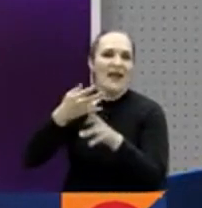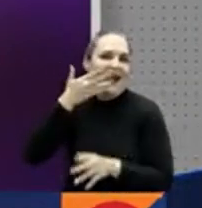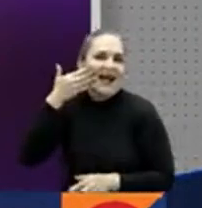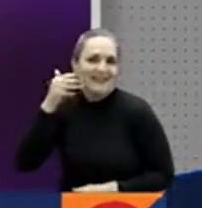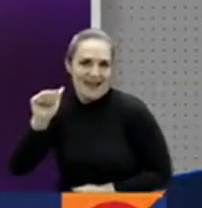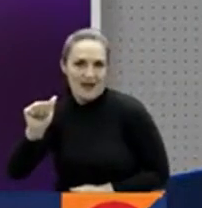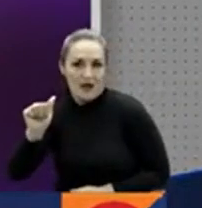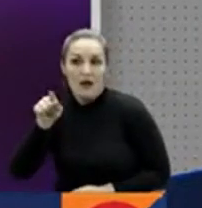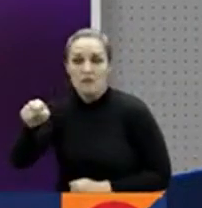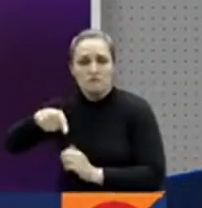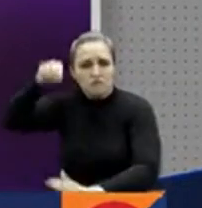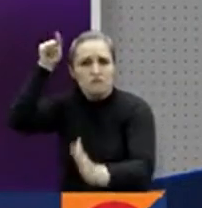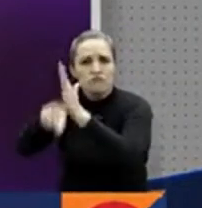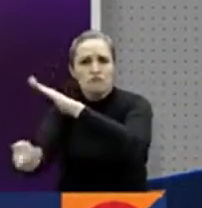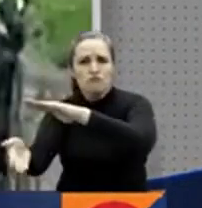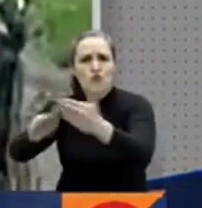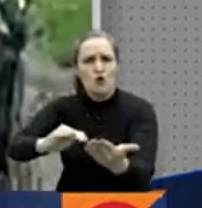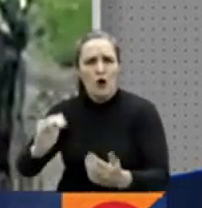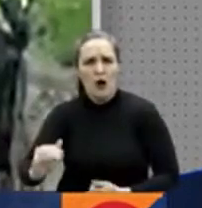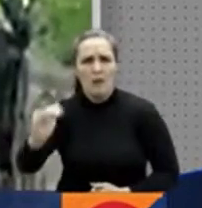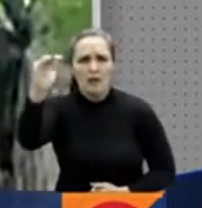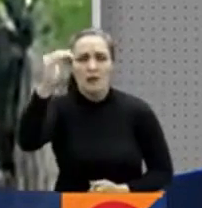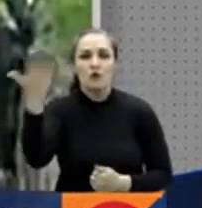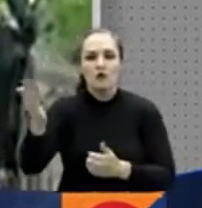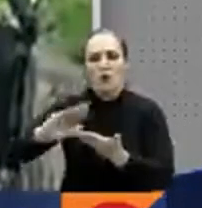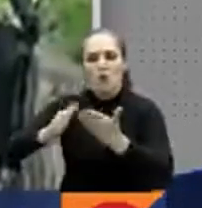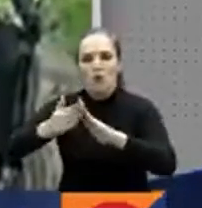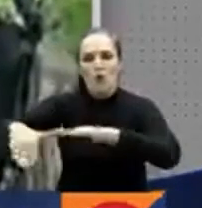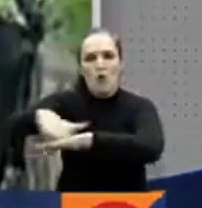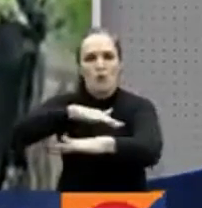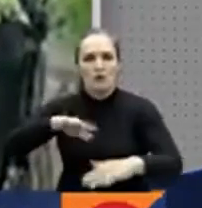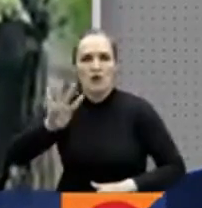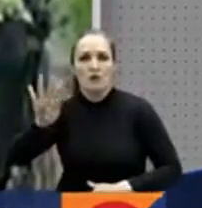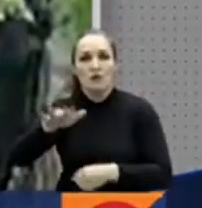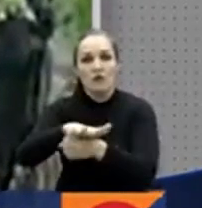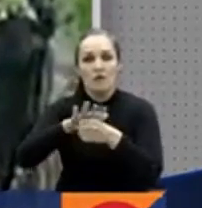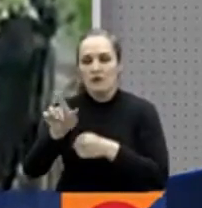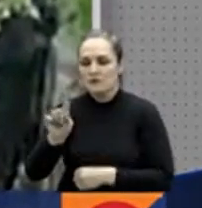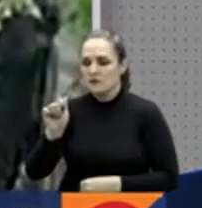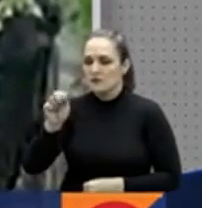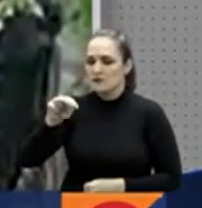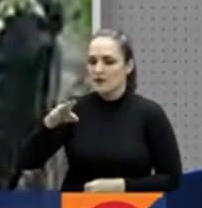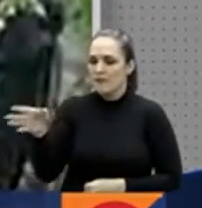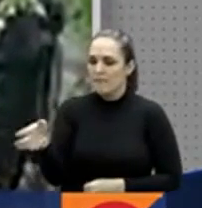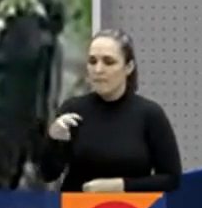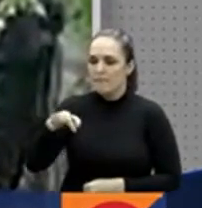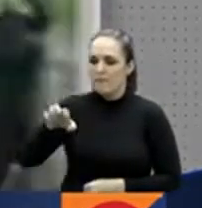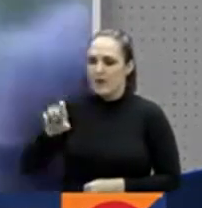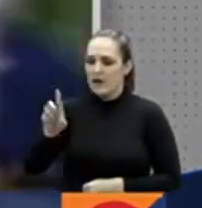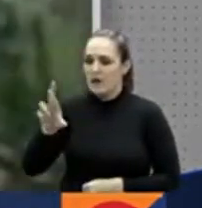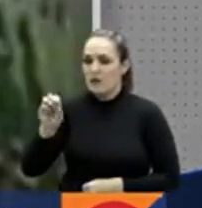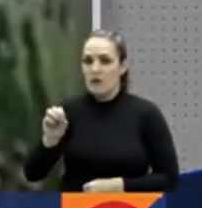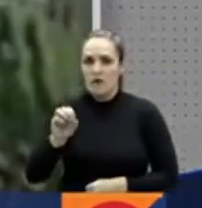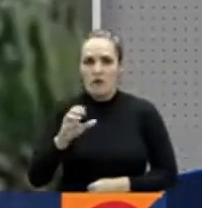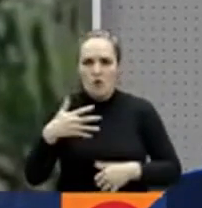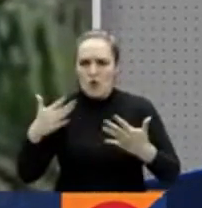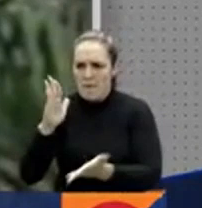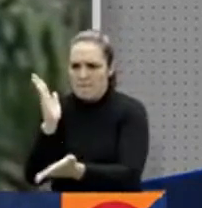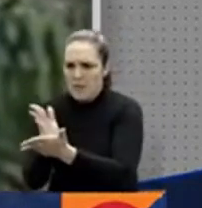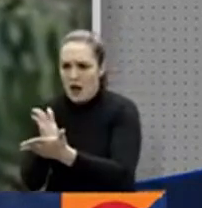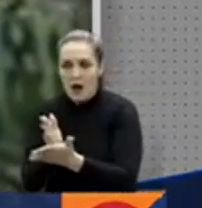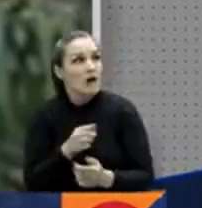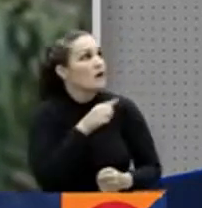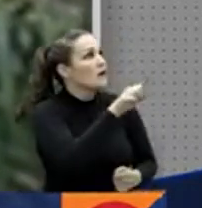el barrio San Pedro de la Comuna 4. Las autoridades aseguraron que en lo que va corrido el 2022 fueron reportados 10 casos de